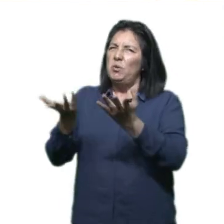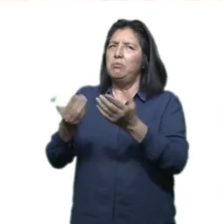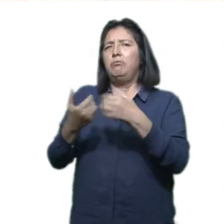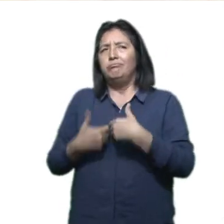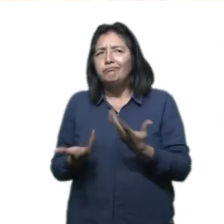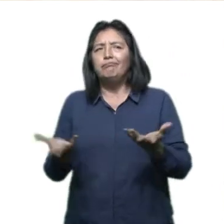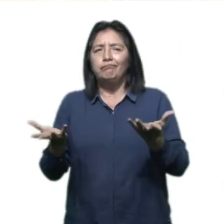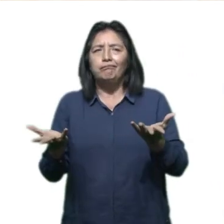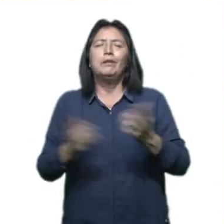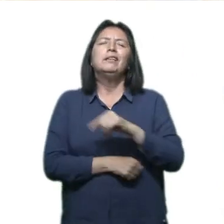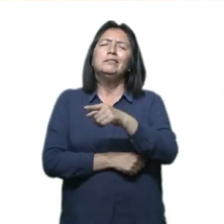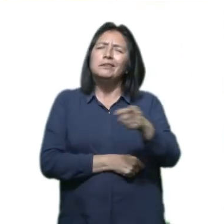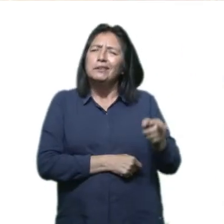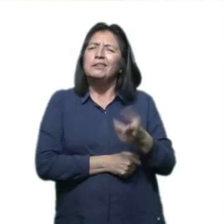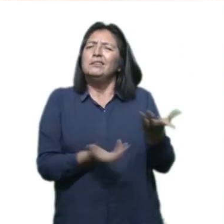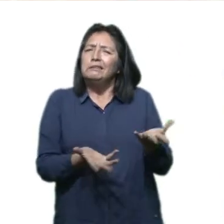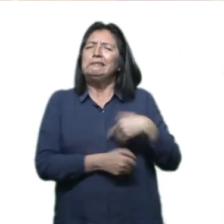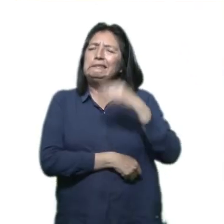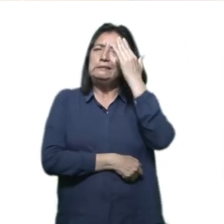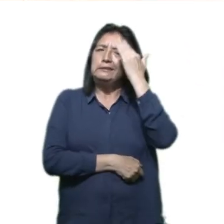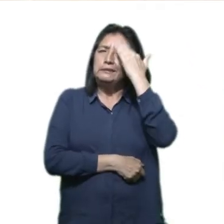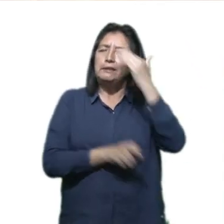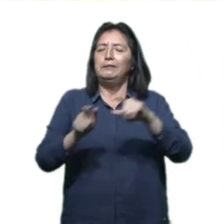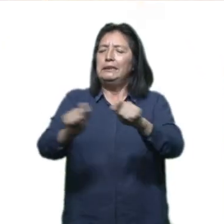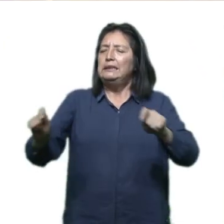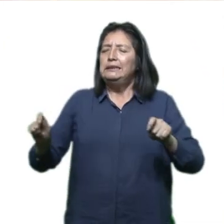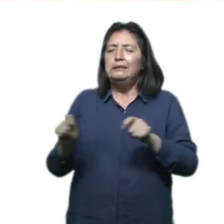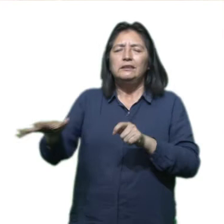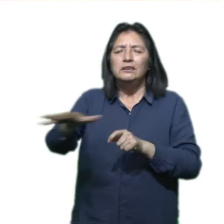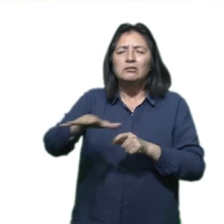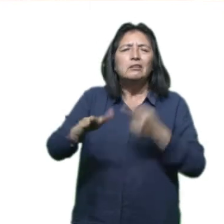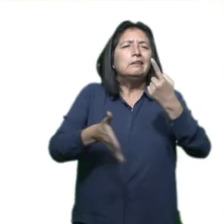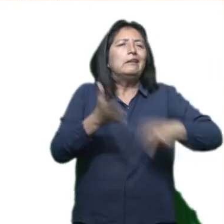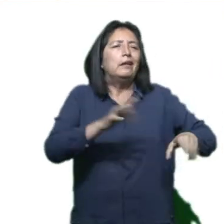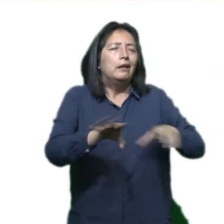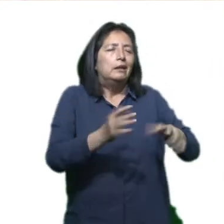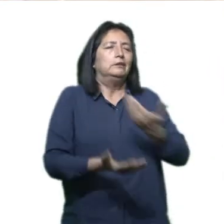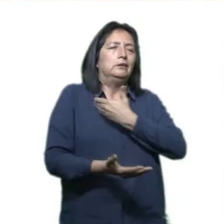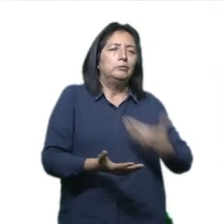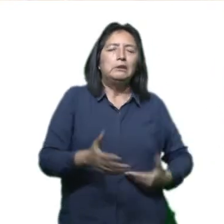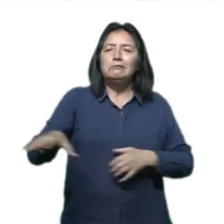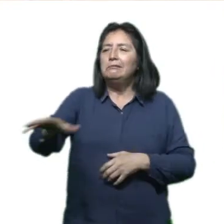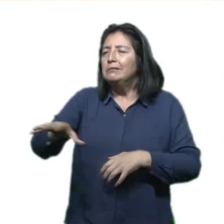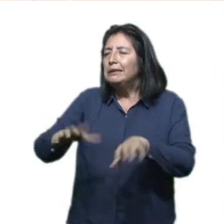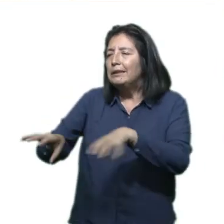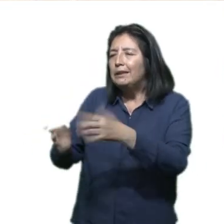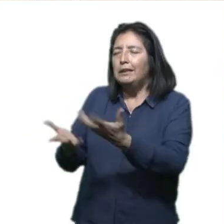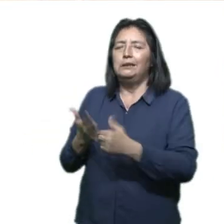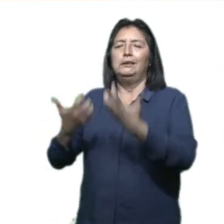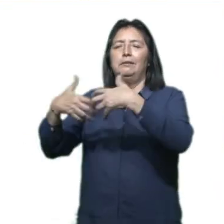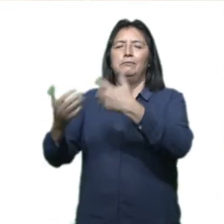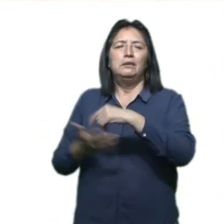exponencialmente. Entonces, ahí, conocer el territorio y qué toca hacer al Estado y qué le toca hacer a la